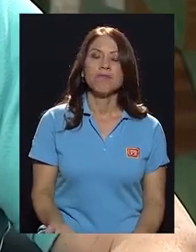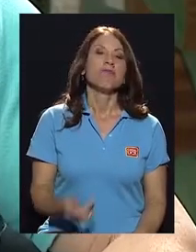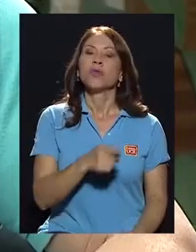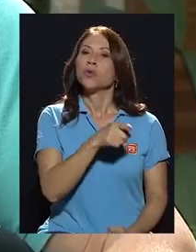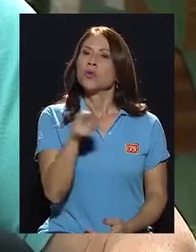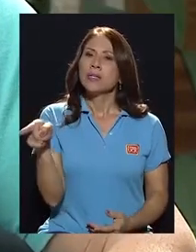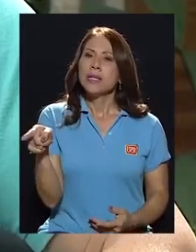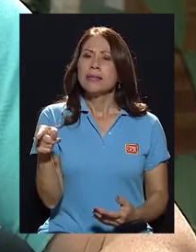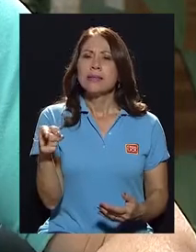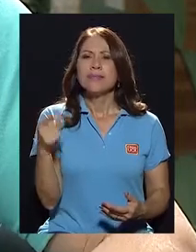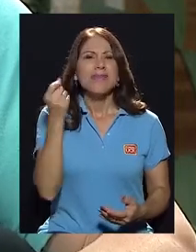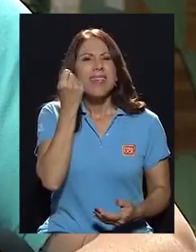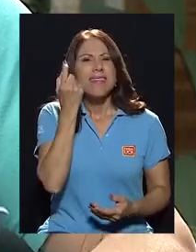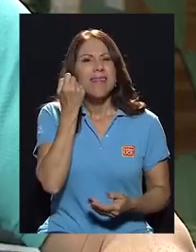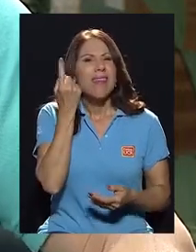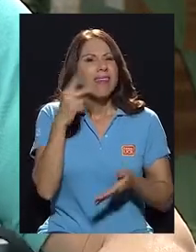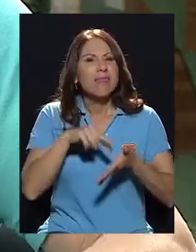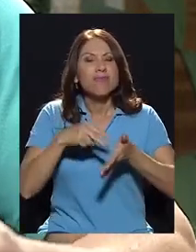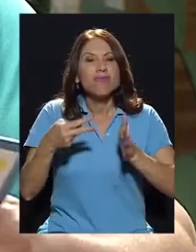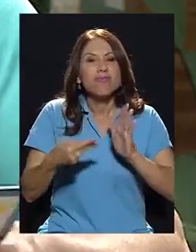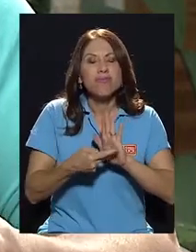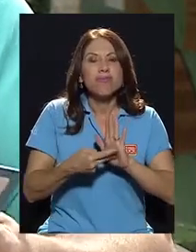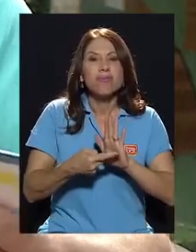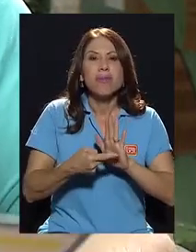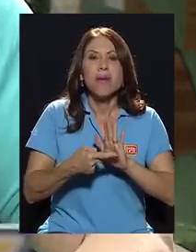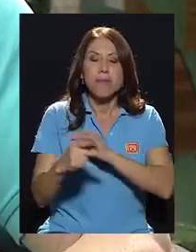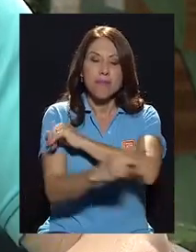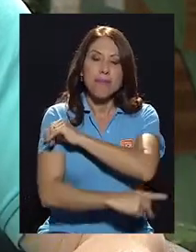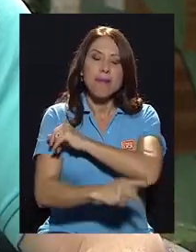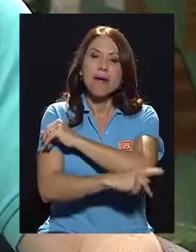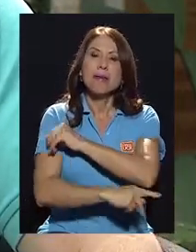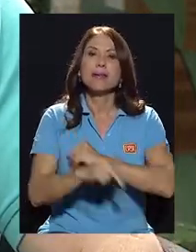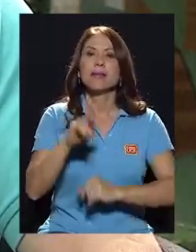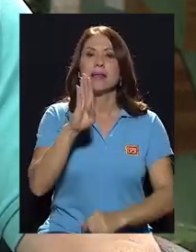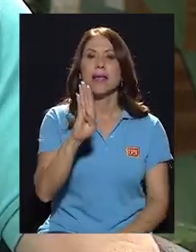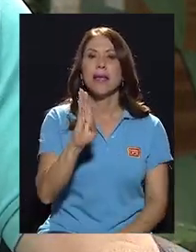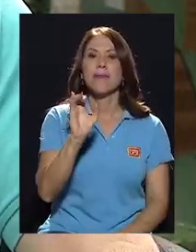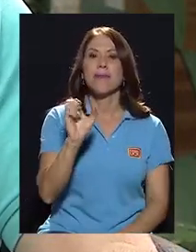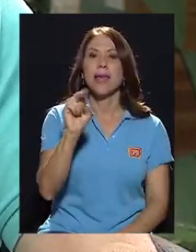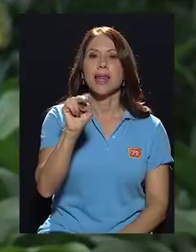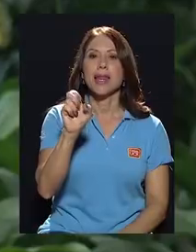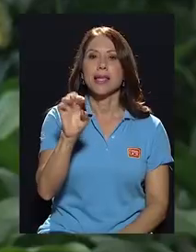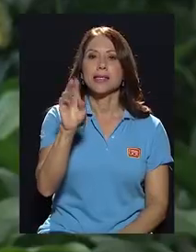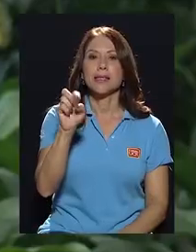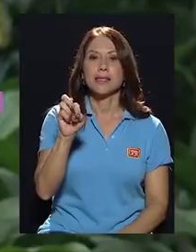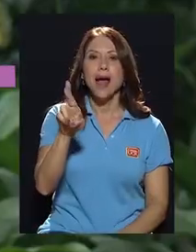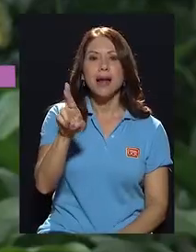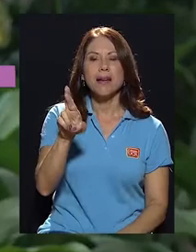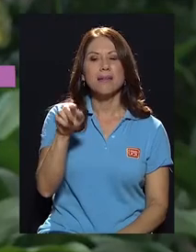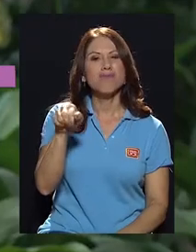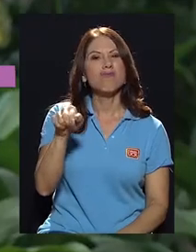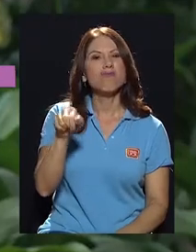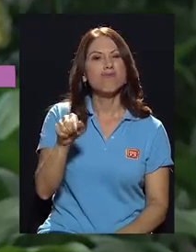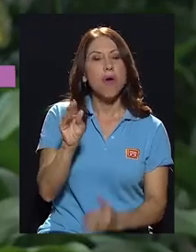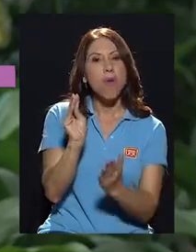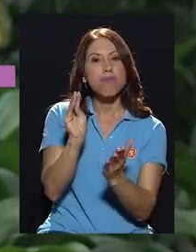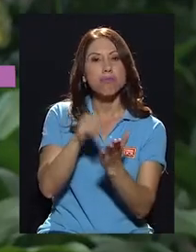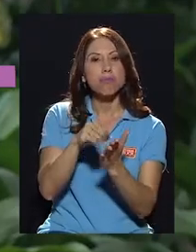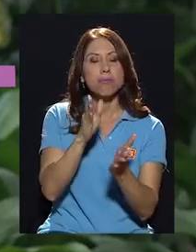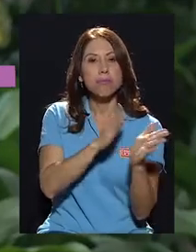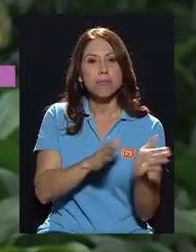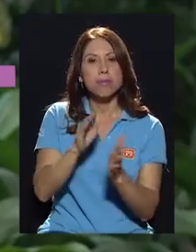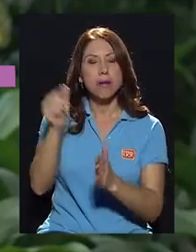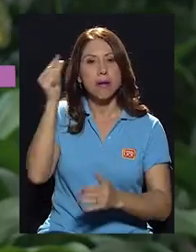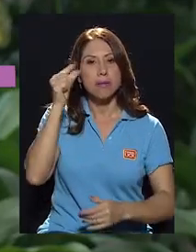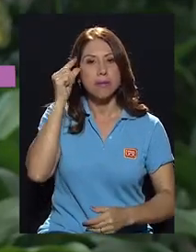entienden ustedes por un país de bienestar, tal y como está estipulado en el plan de gobierno? Ok, este